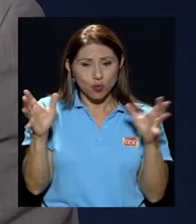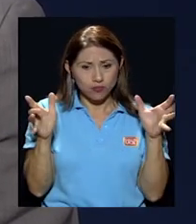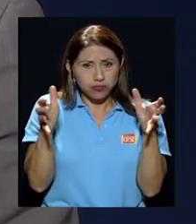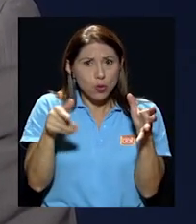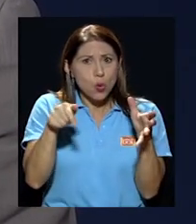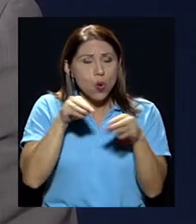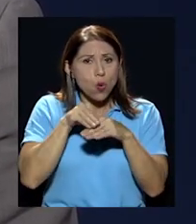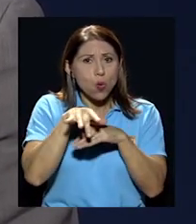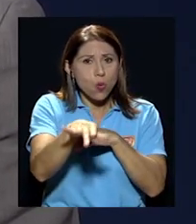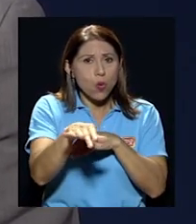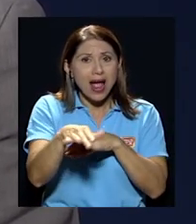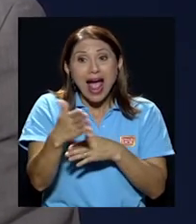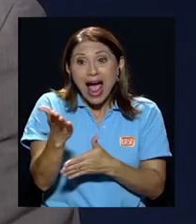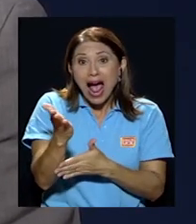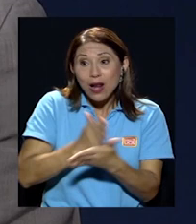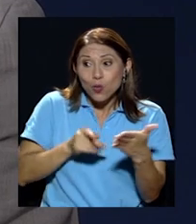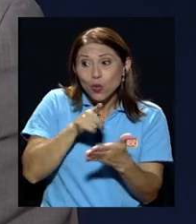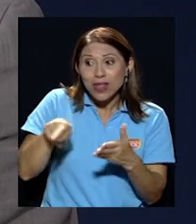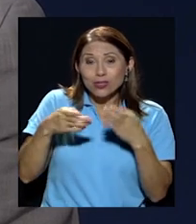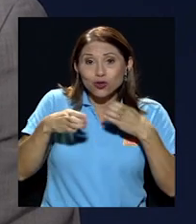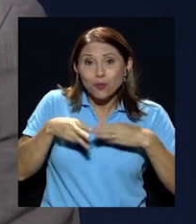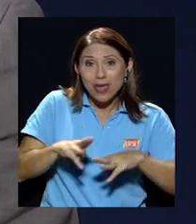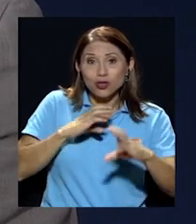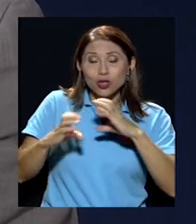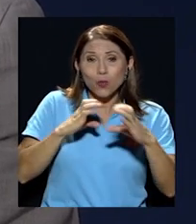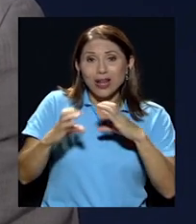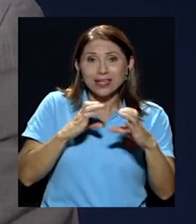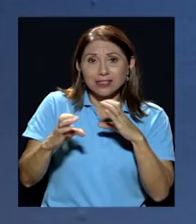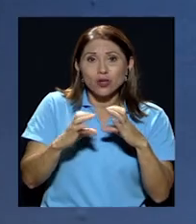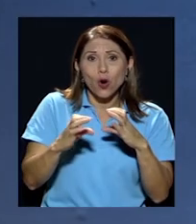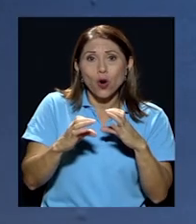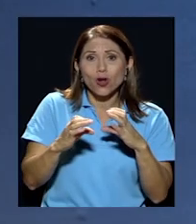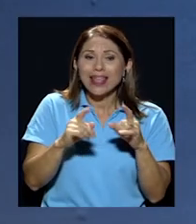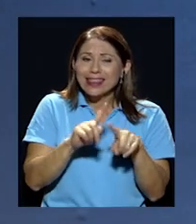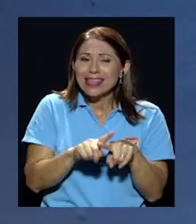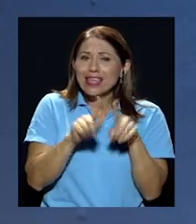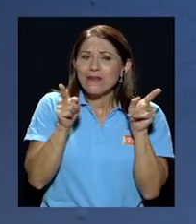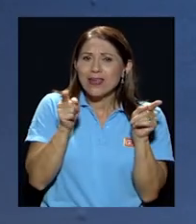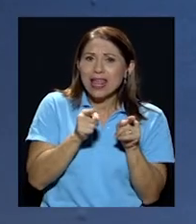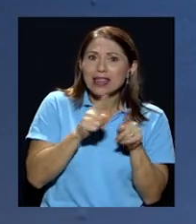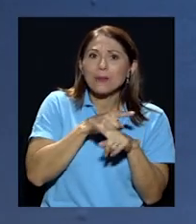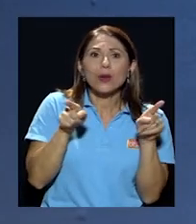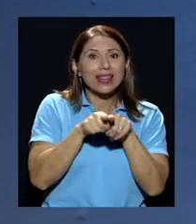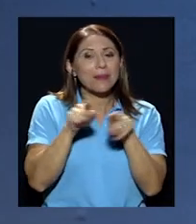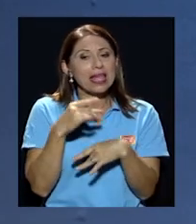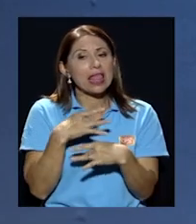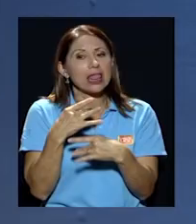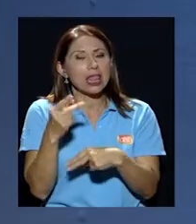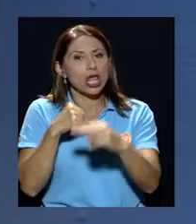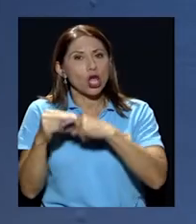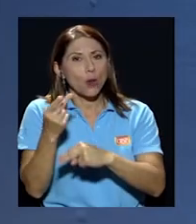considera que se salen del saco que obedecen a términos comerciales? vea es que